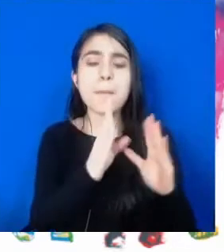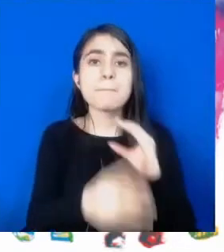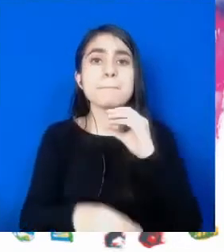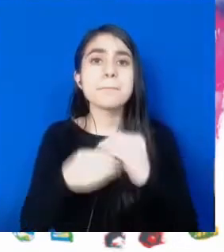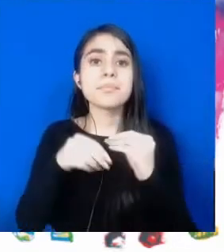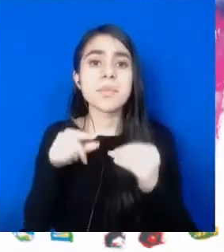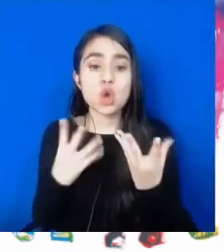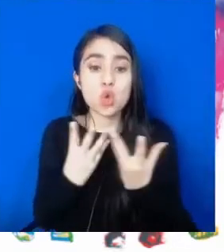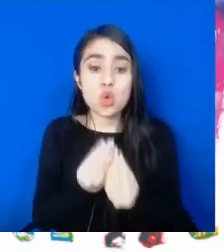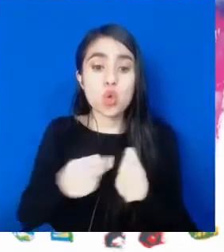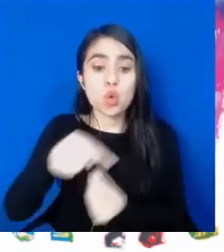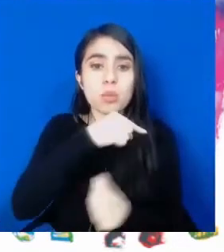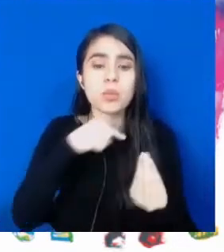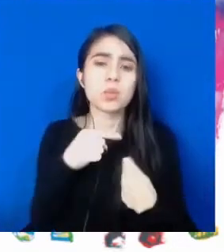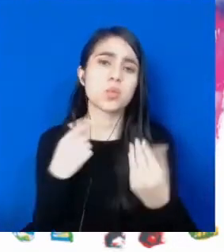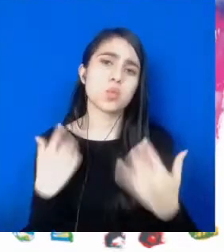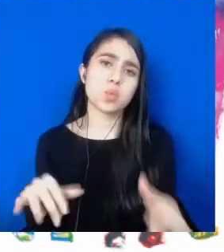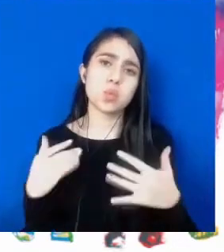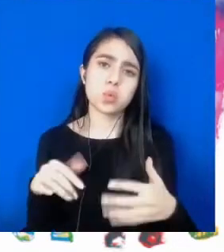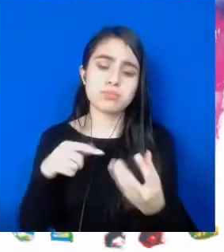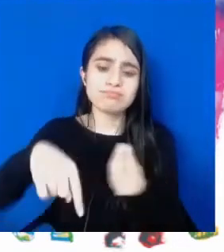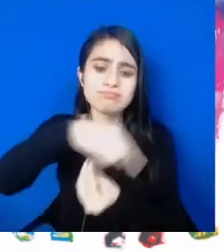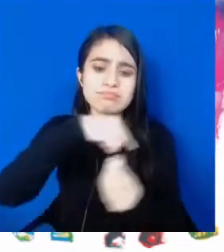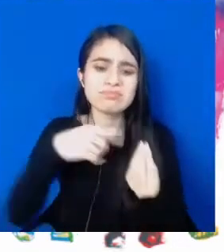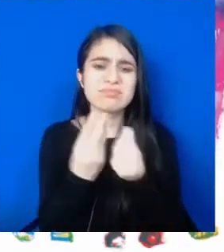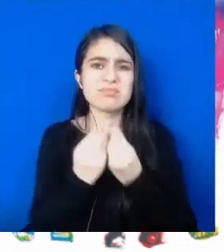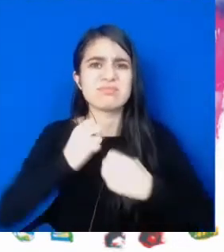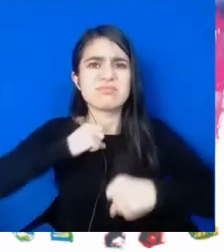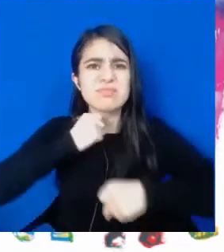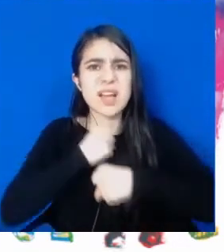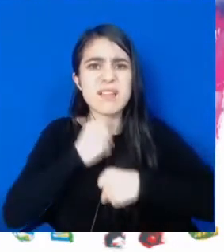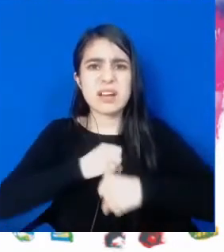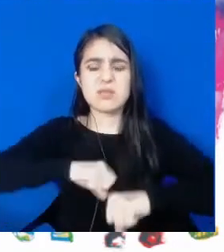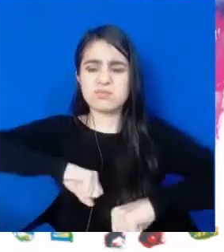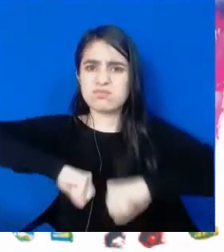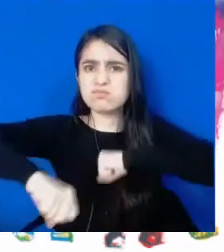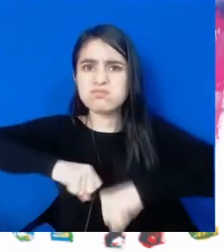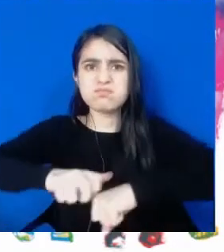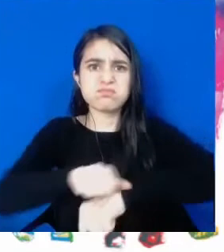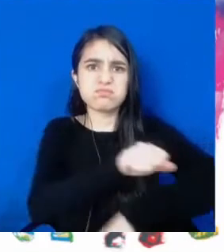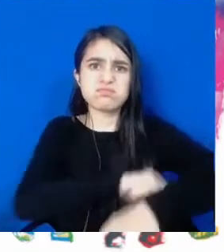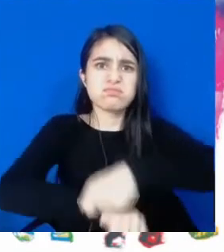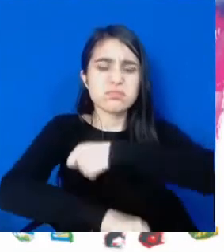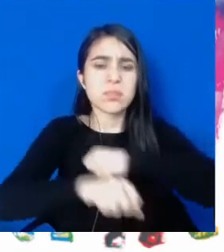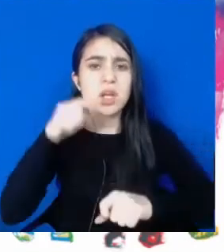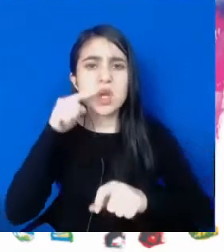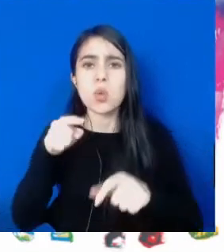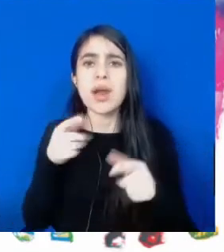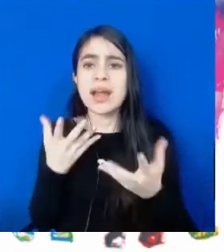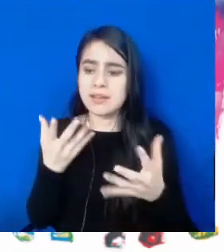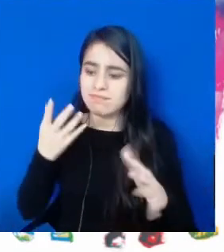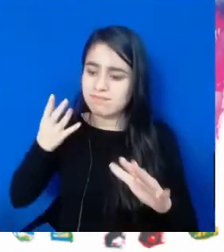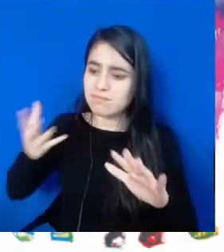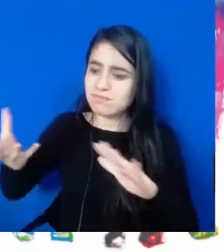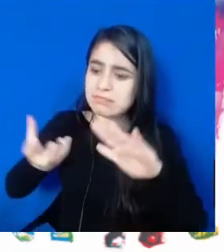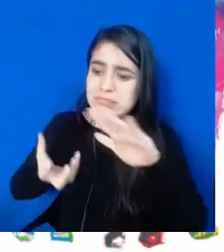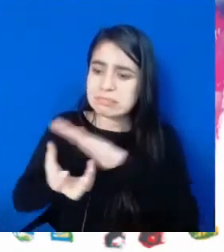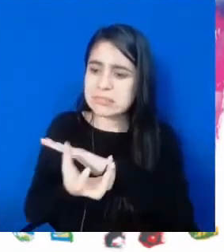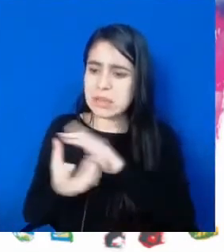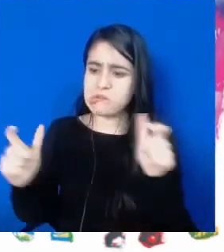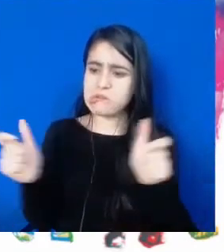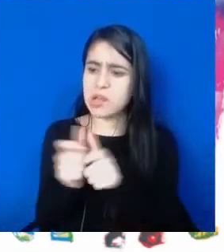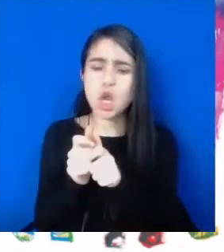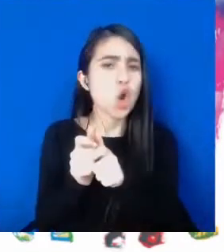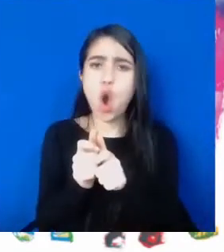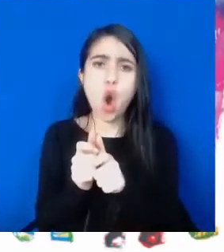Pero decirles que ese grupo de valor también ha trabajado incesantemente para evitar una cobertura